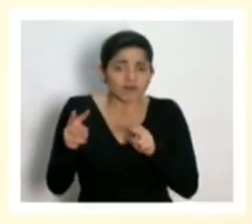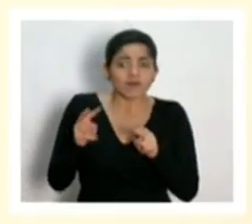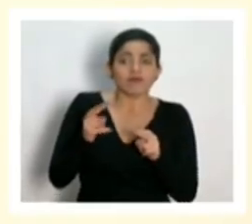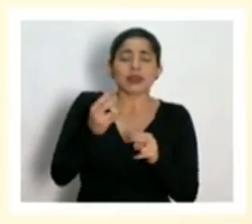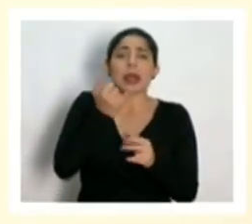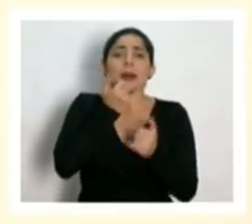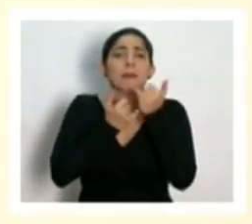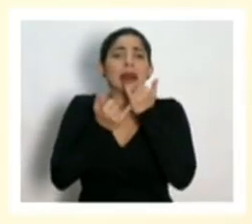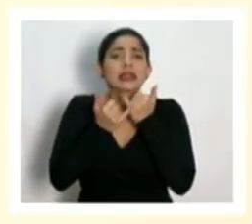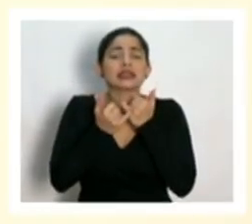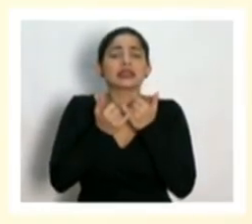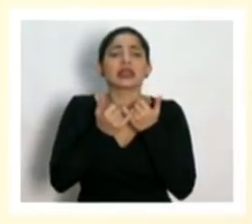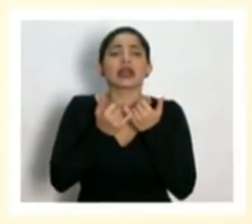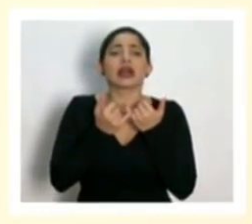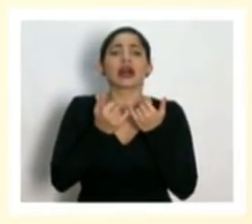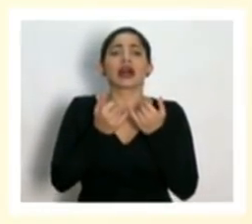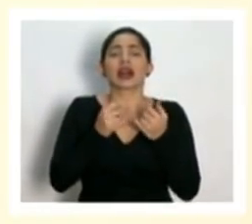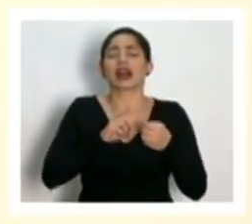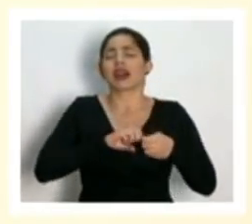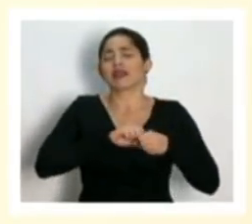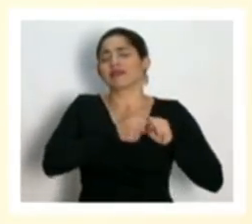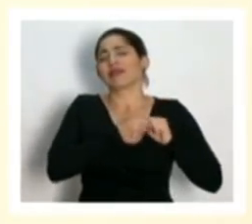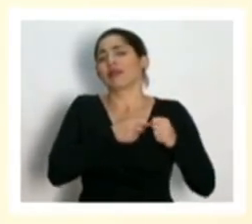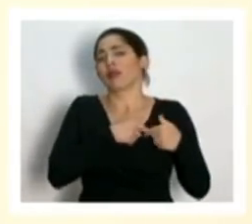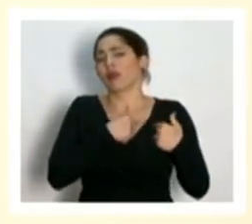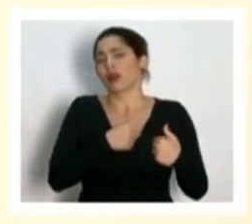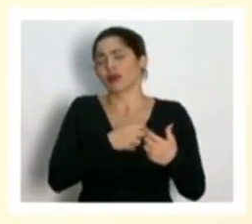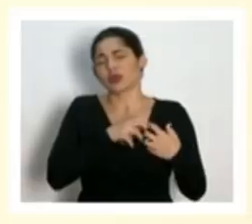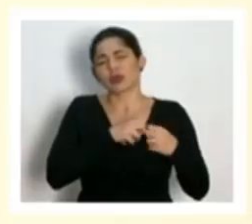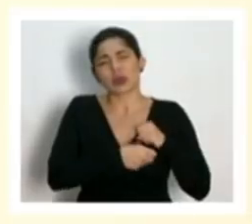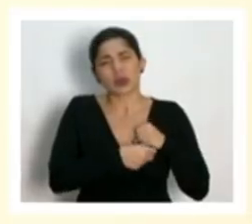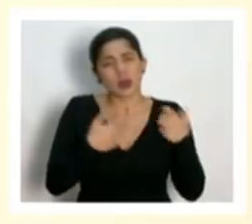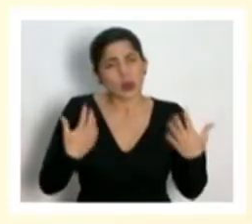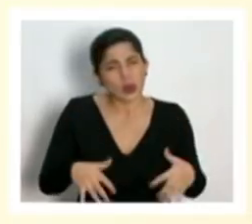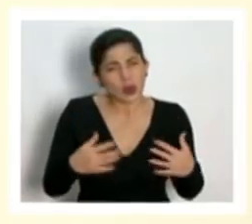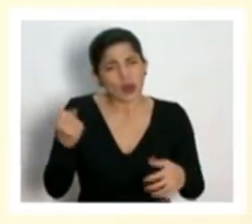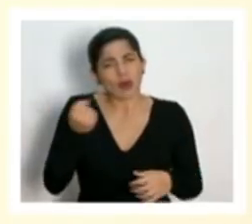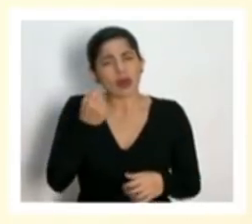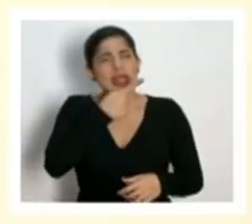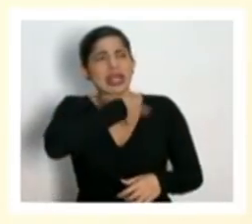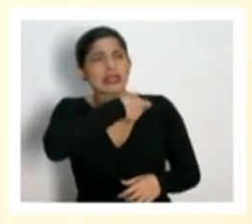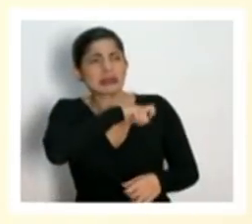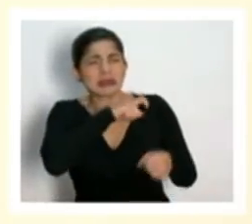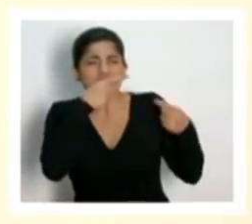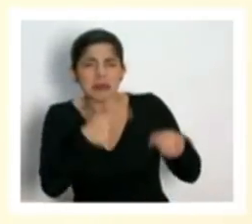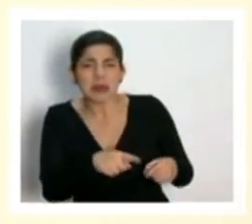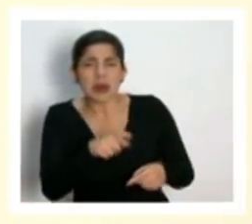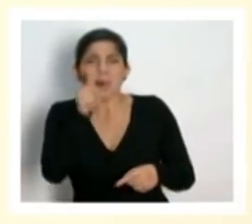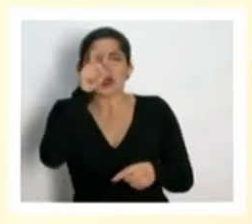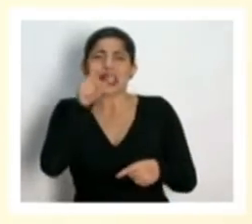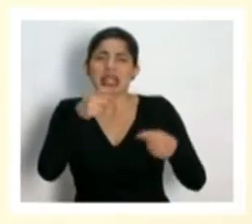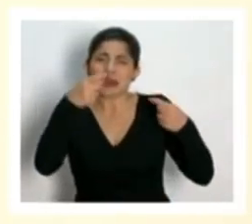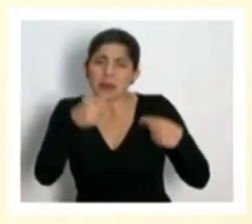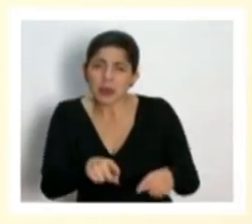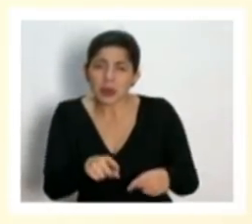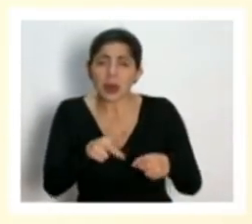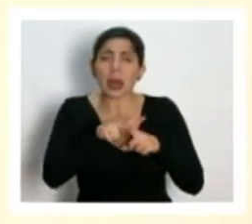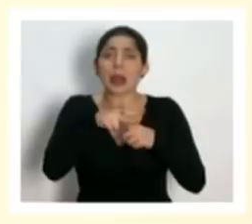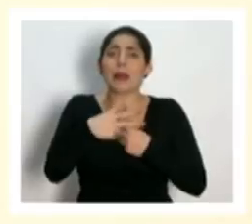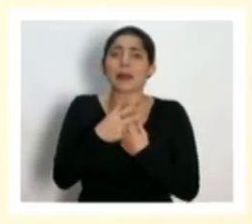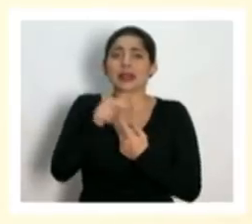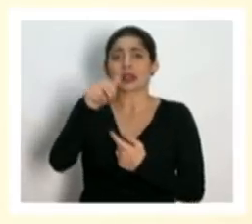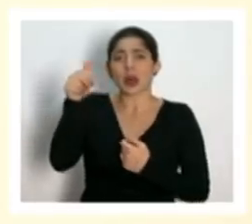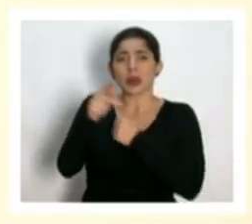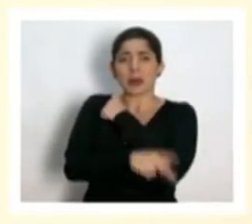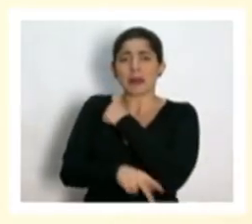de forma desgarradora en España, en Italia y está comenzando a pasar en